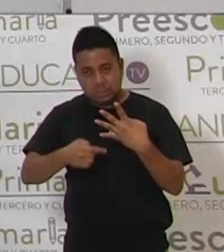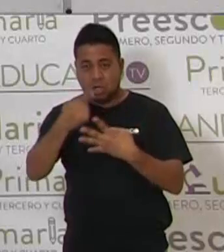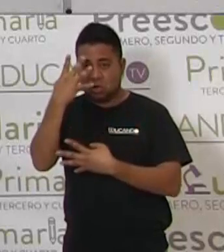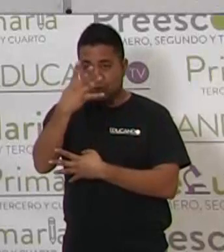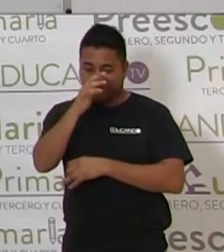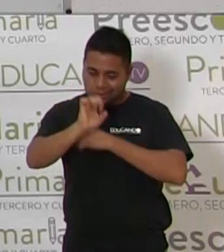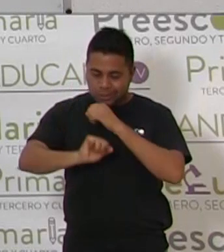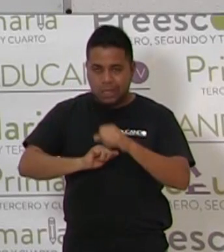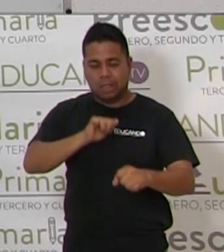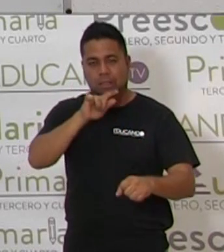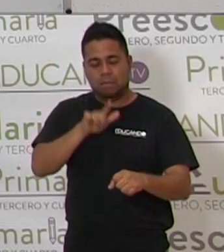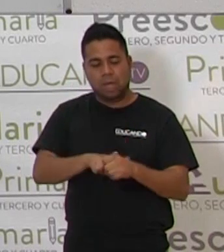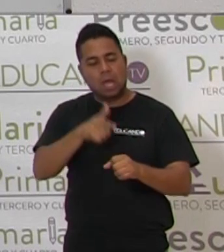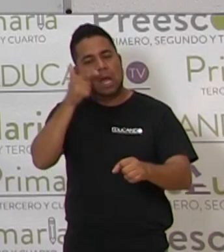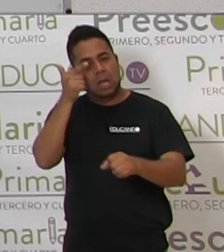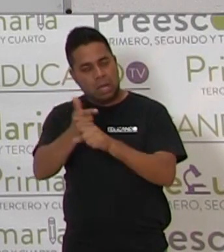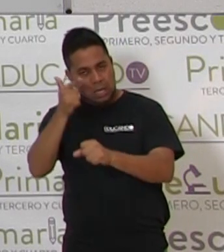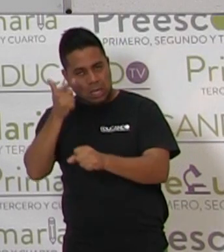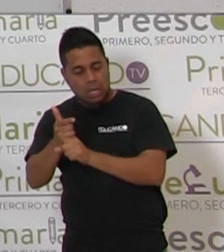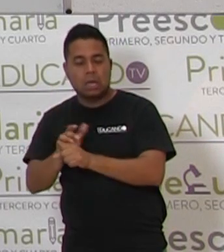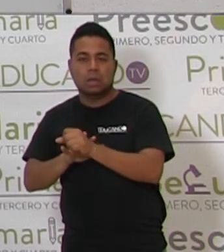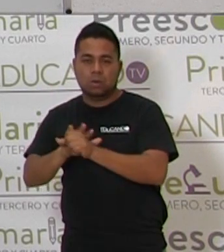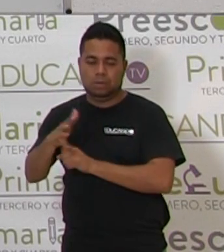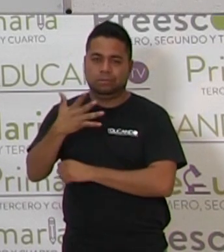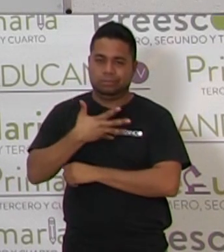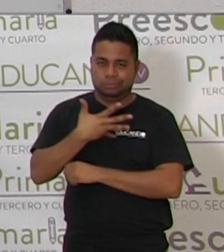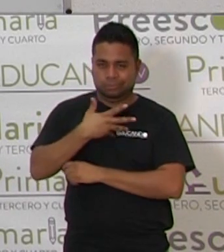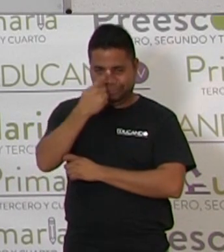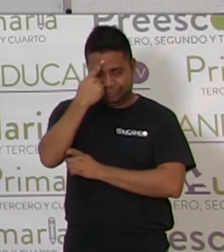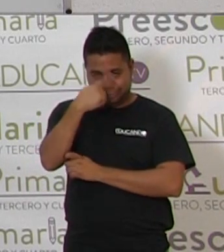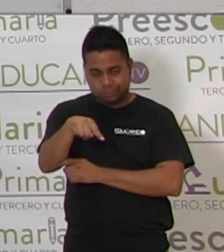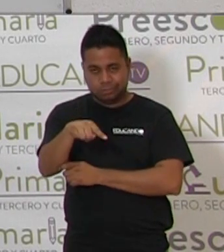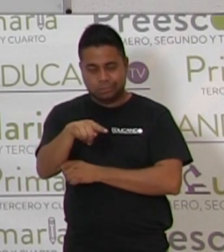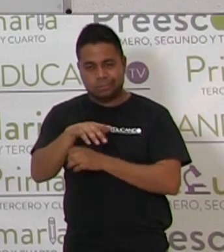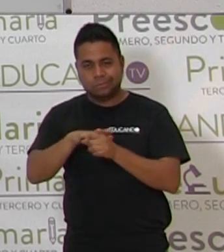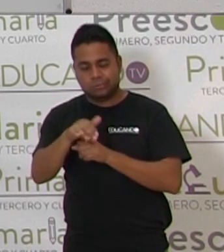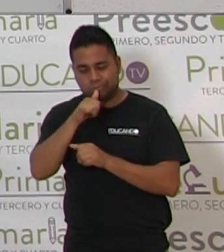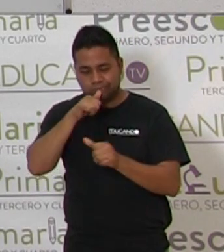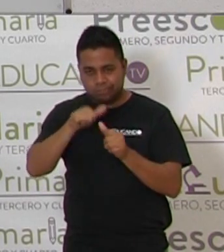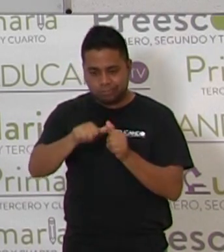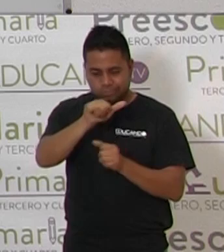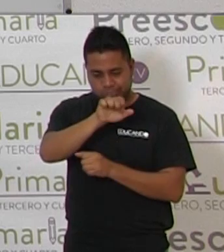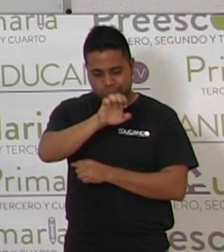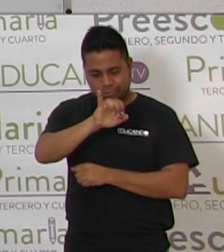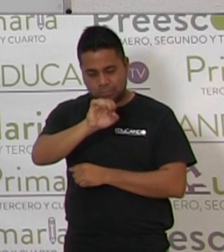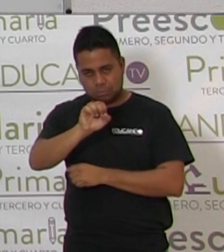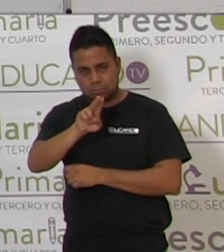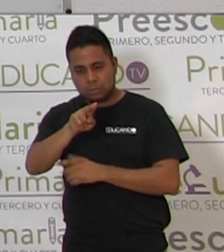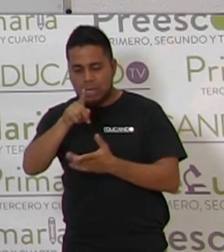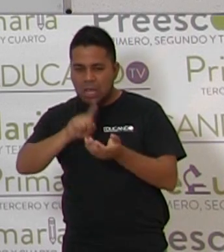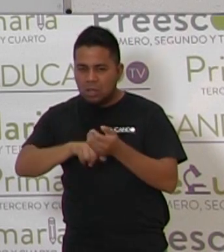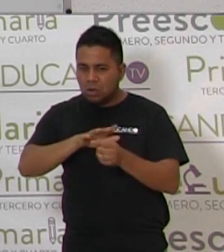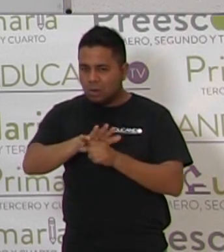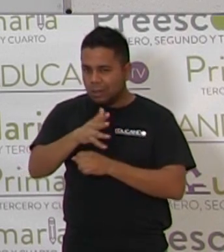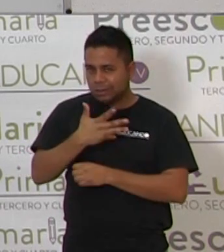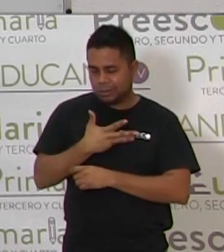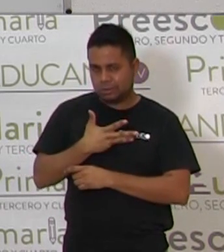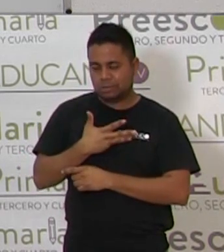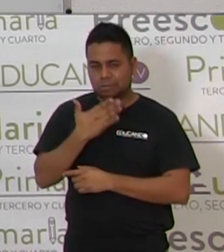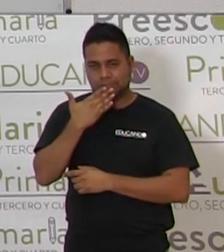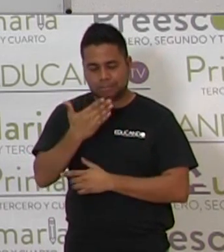cuatro animales de los que descubrimos nuestro, sus vocales, las vocales que lleva.